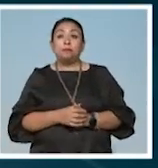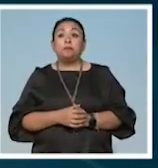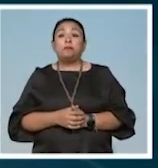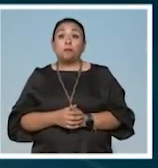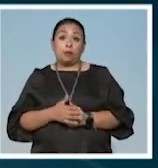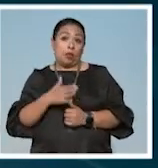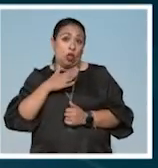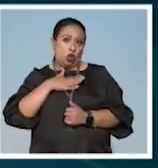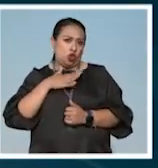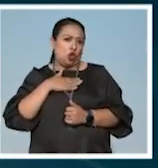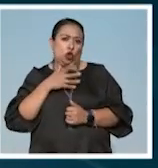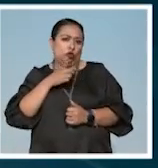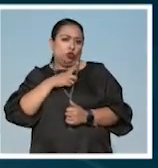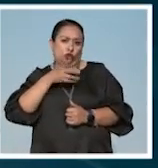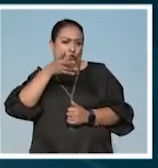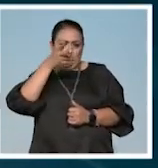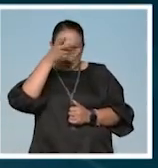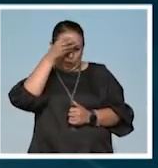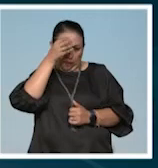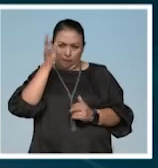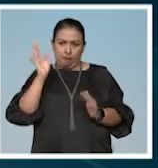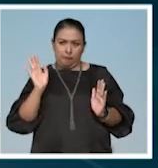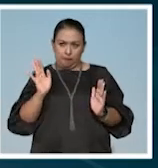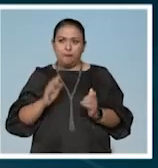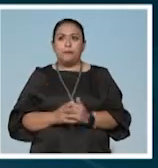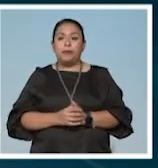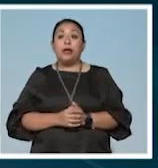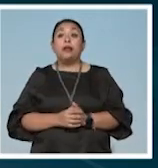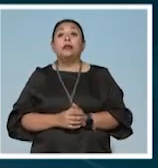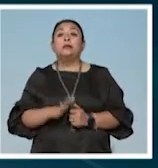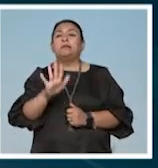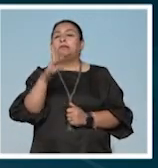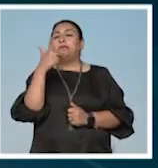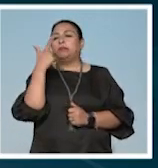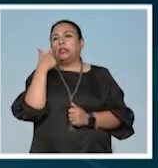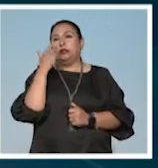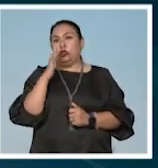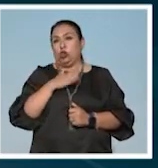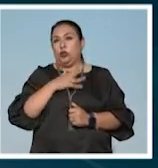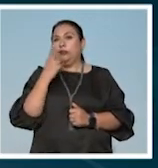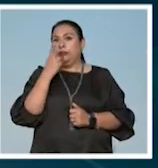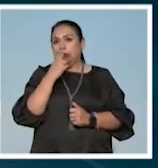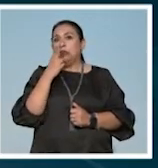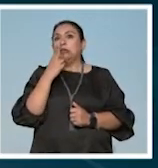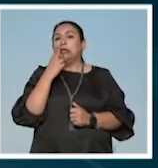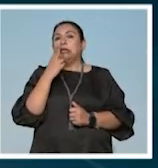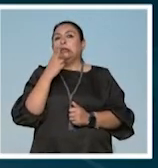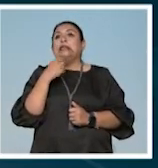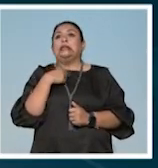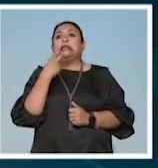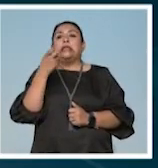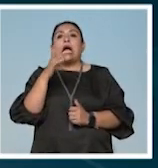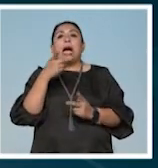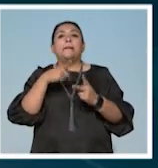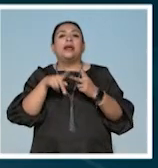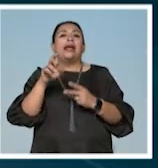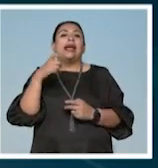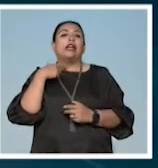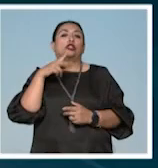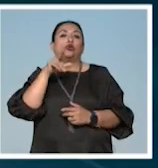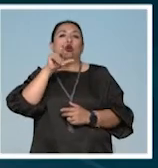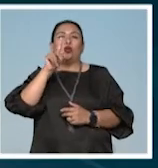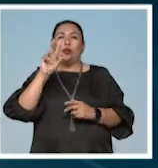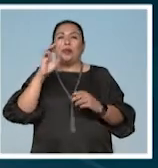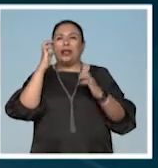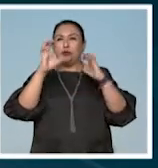Yo soy autodidacta y mira, por necesidad llegué al Exvoto. La muestra reúne